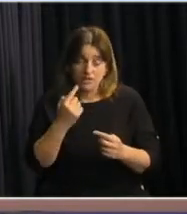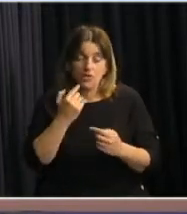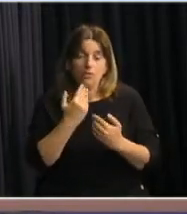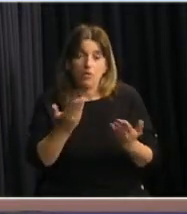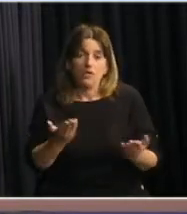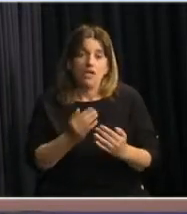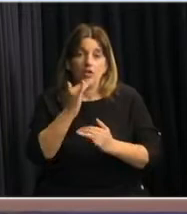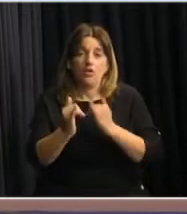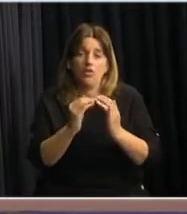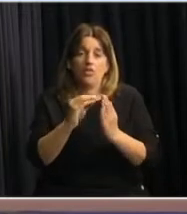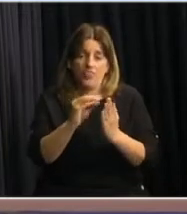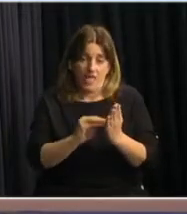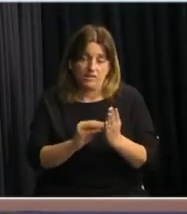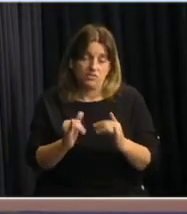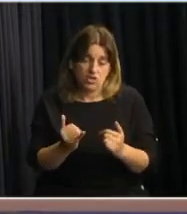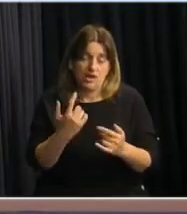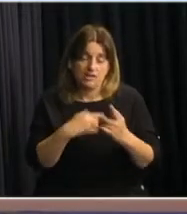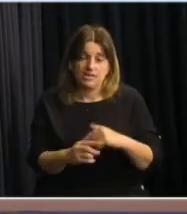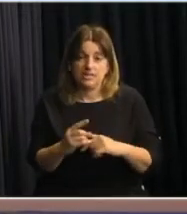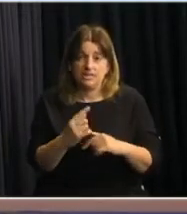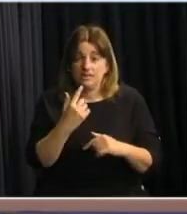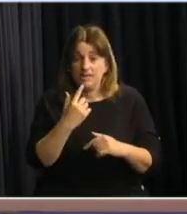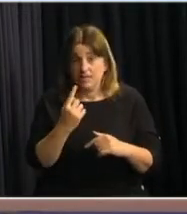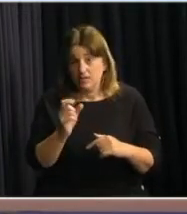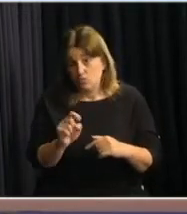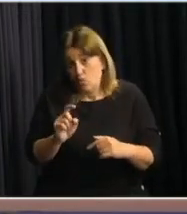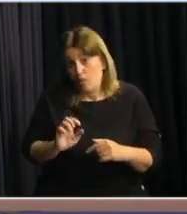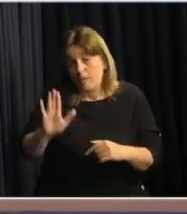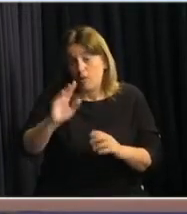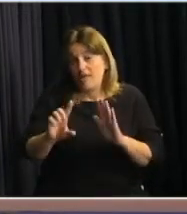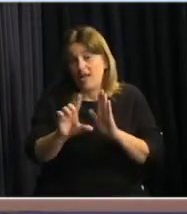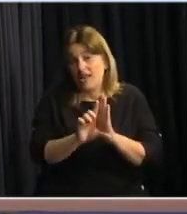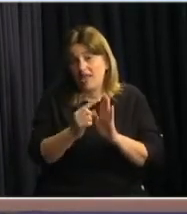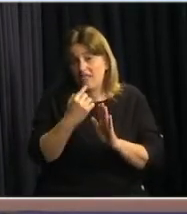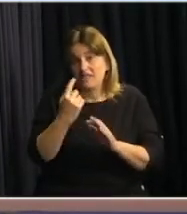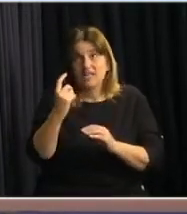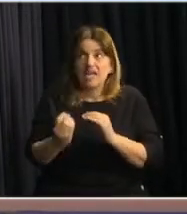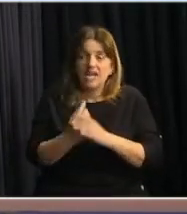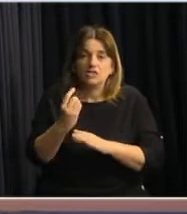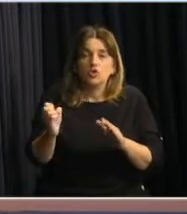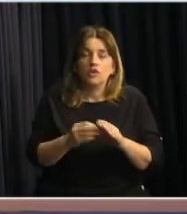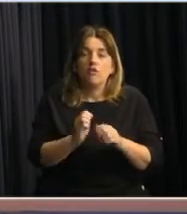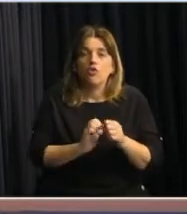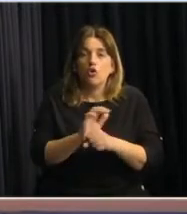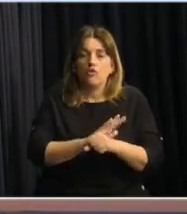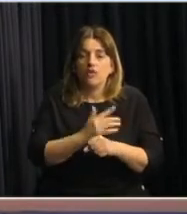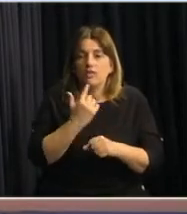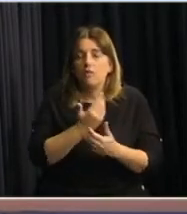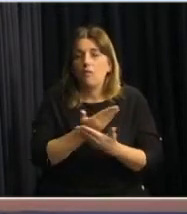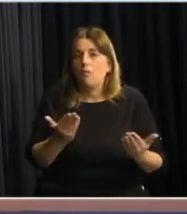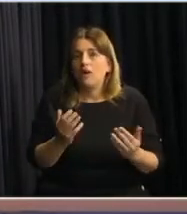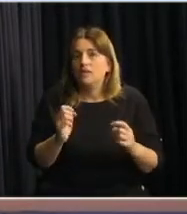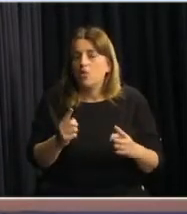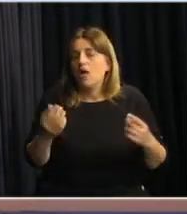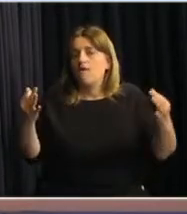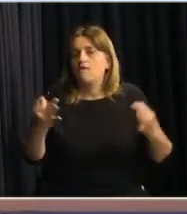grandes, preliminares, como sabemos, la propia ley de creación del Fondo Coronavirus establece una rendición